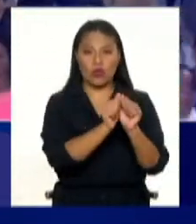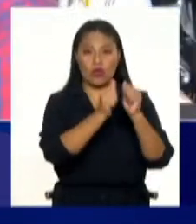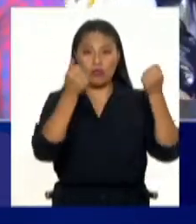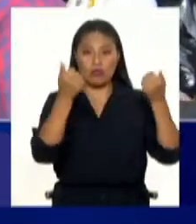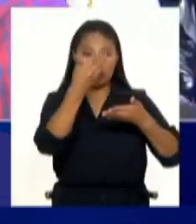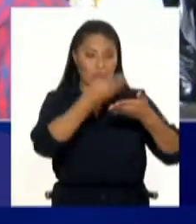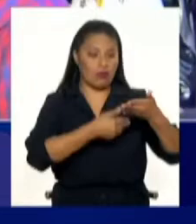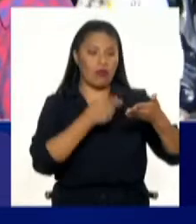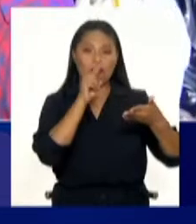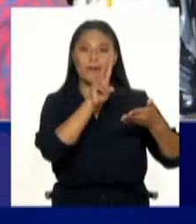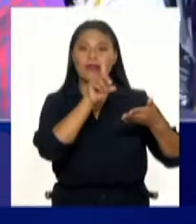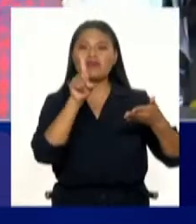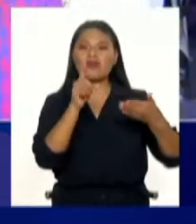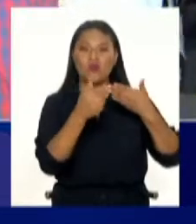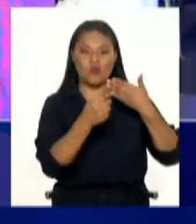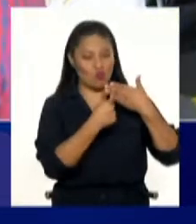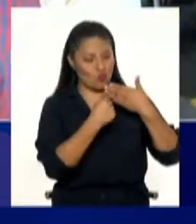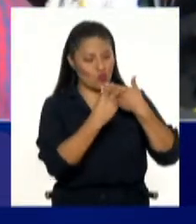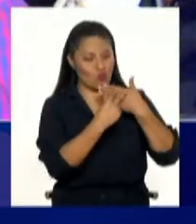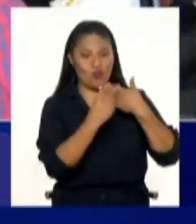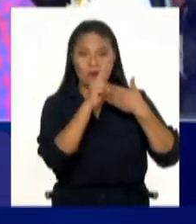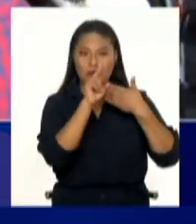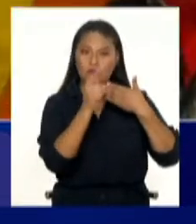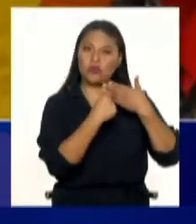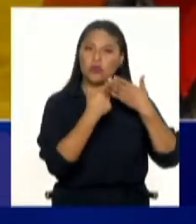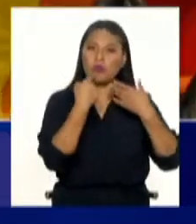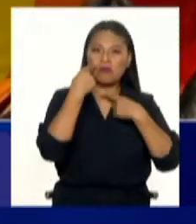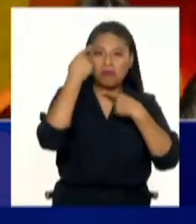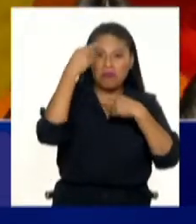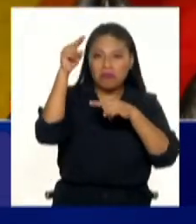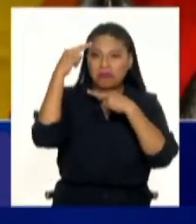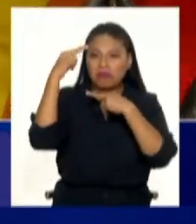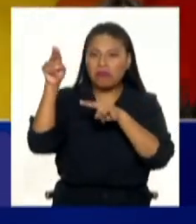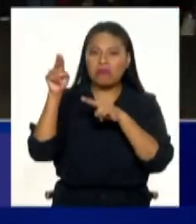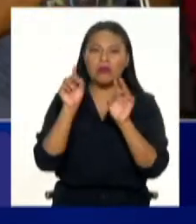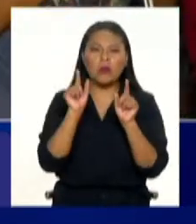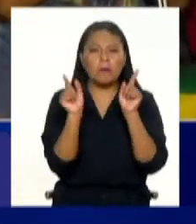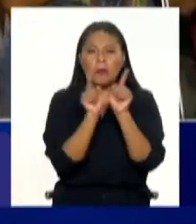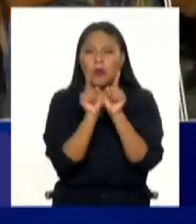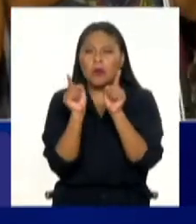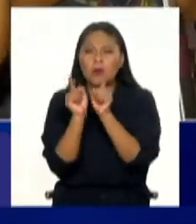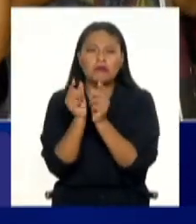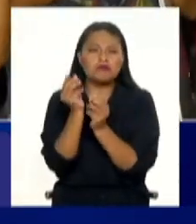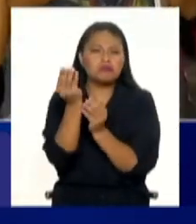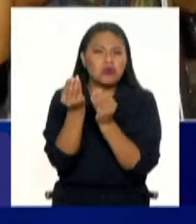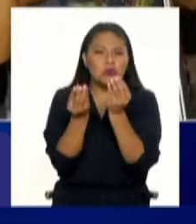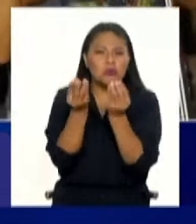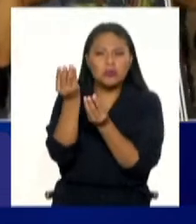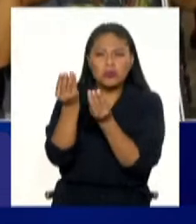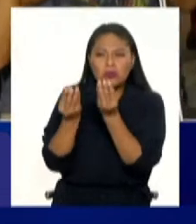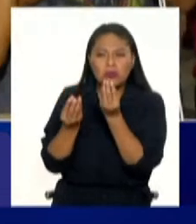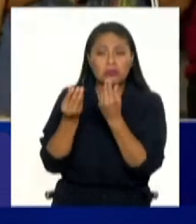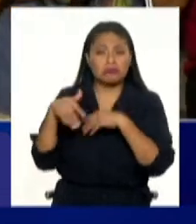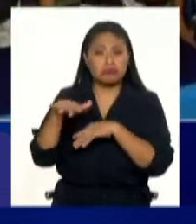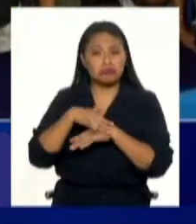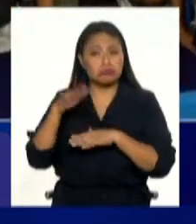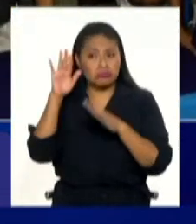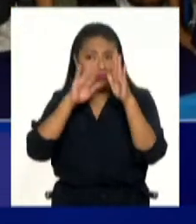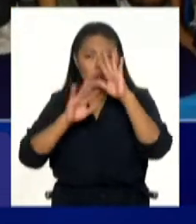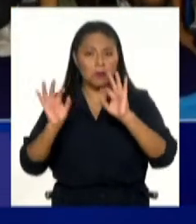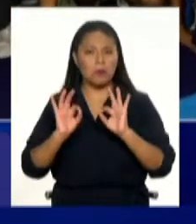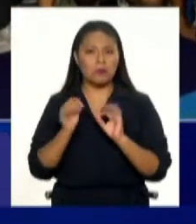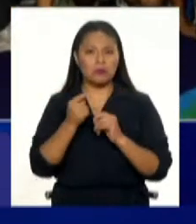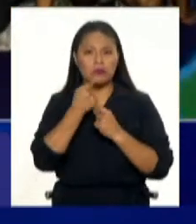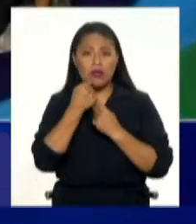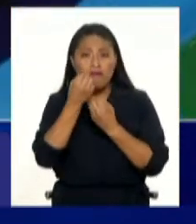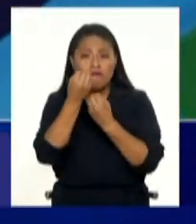que han hecho una intervención de logo, un reportaje. No he visto en otros diarios importantes una preocupación similar. No ha habido